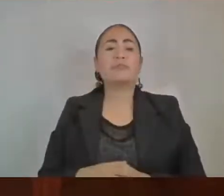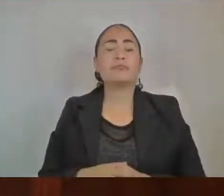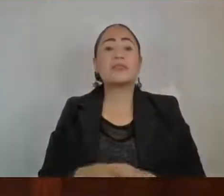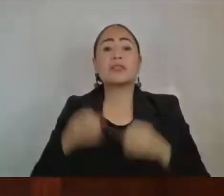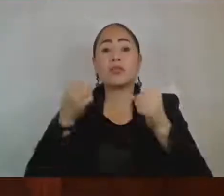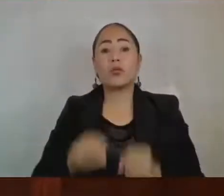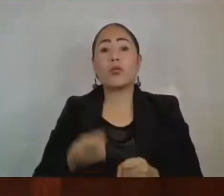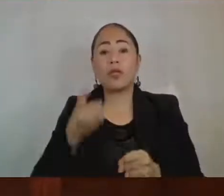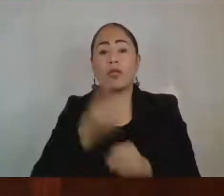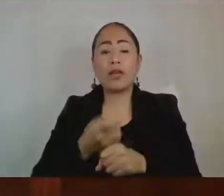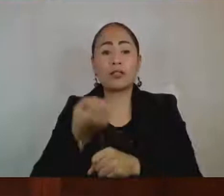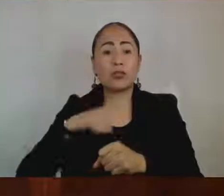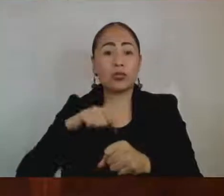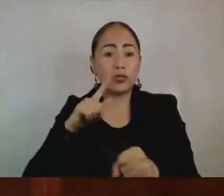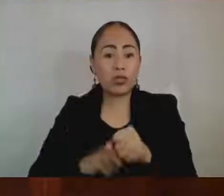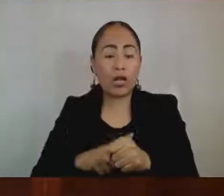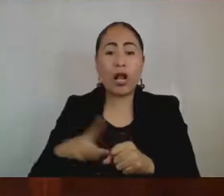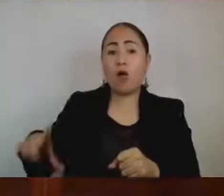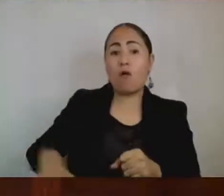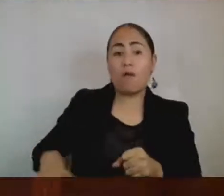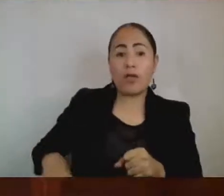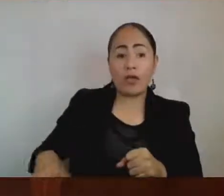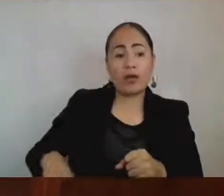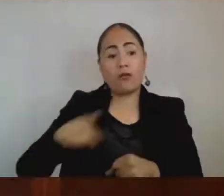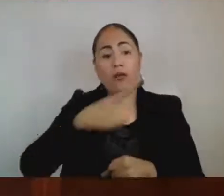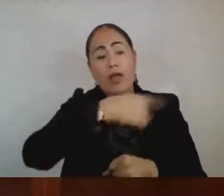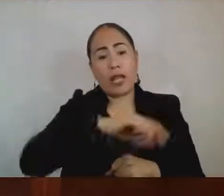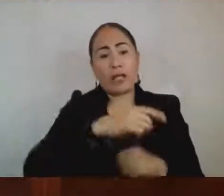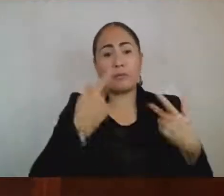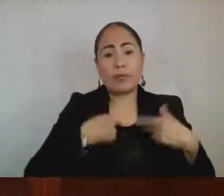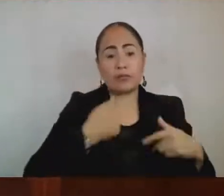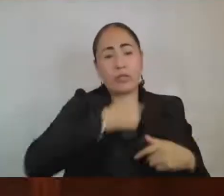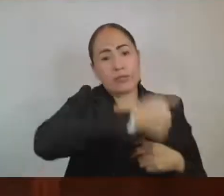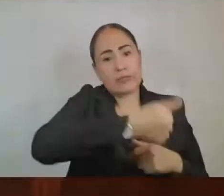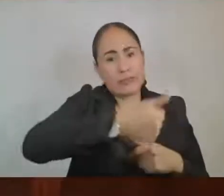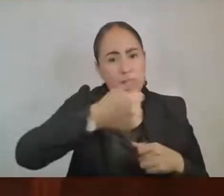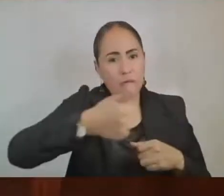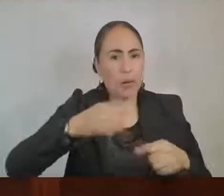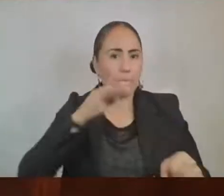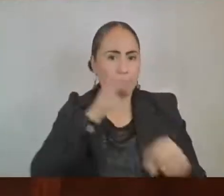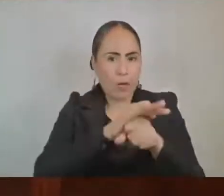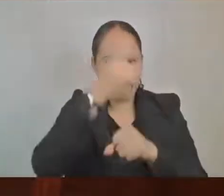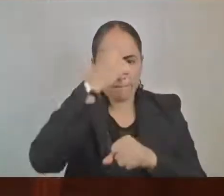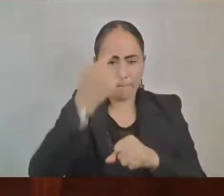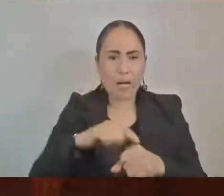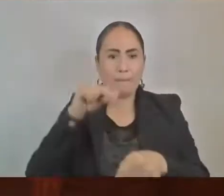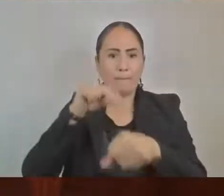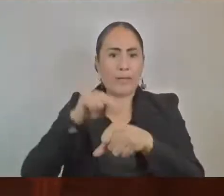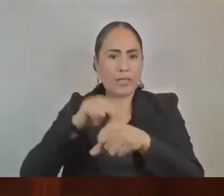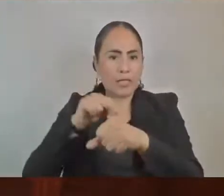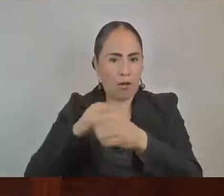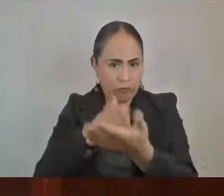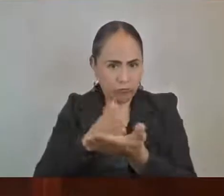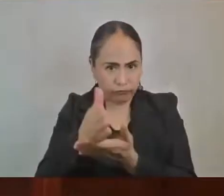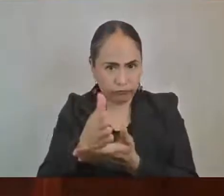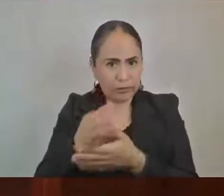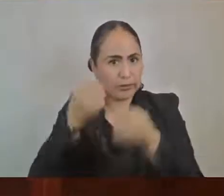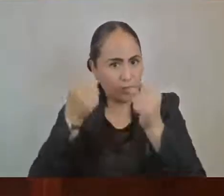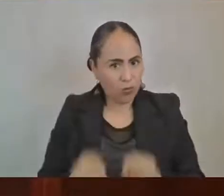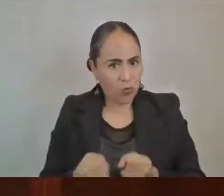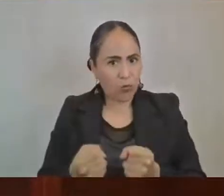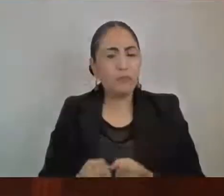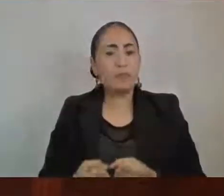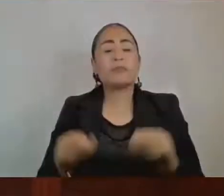proporciona a los individuos y los hogares para asegurar el acceso a la asistencia médica y garantizar la seguridad del ingreso, en